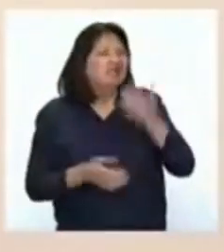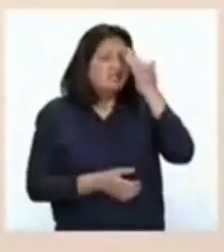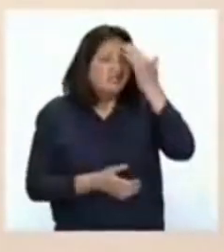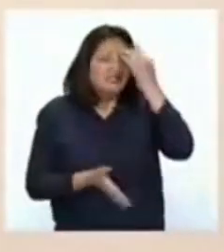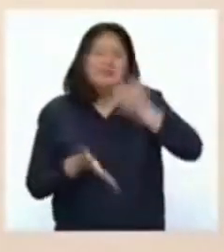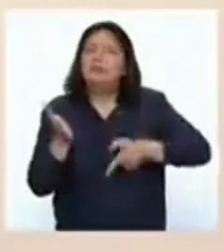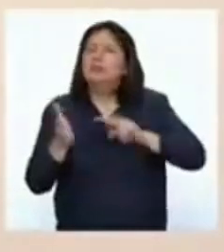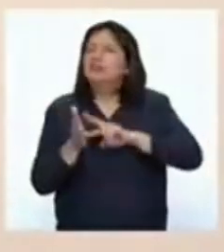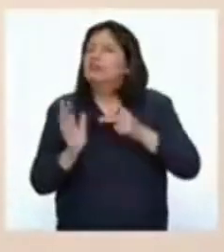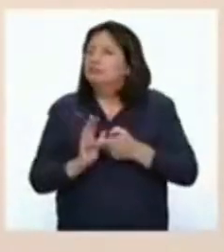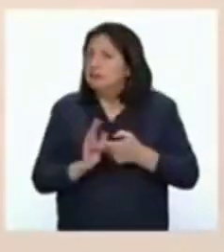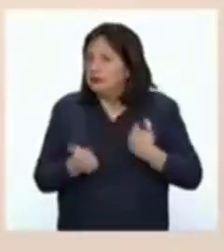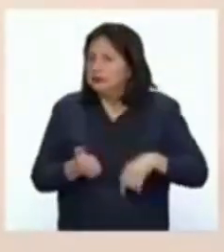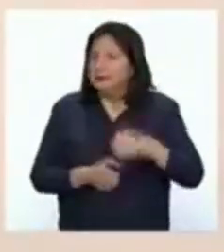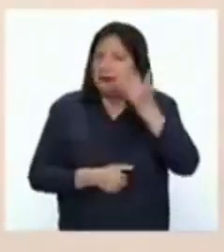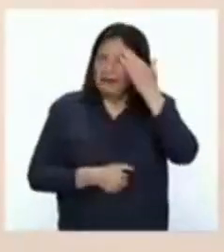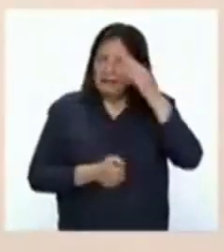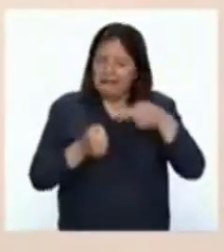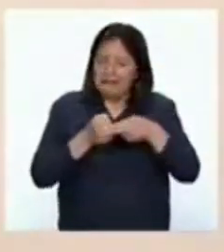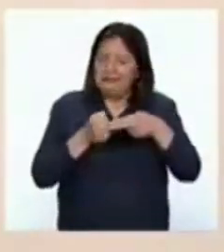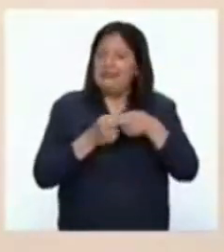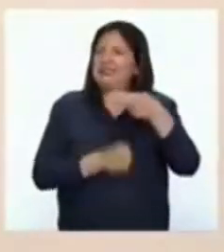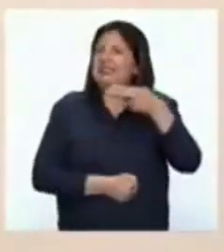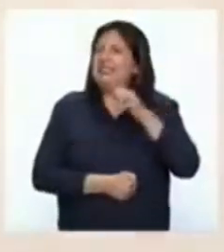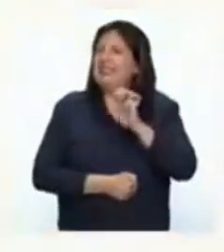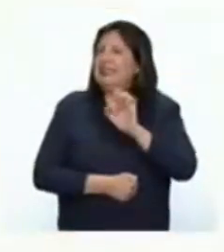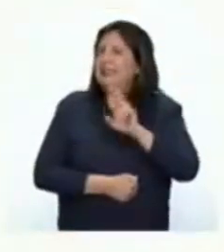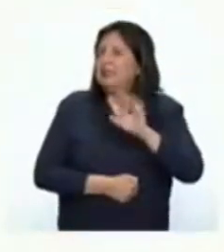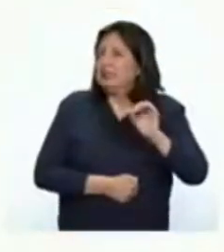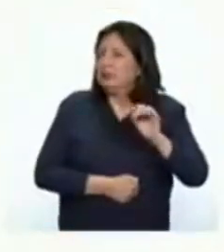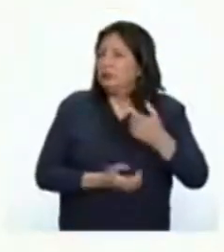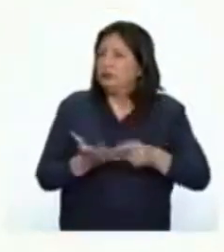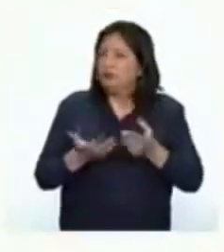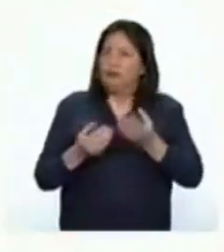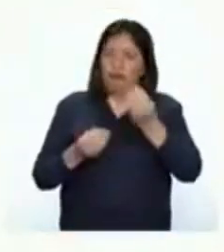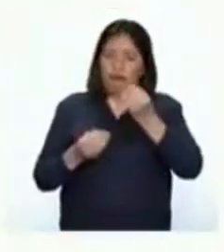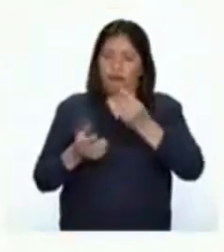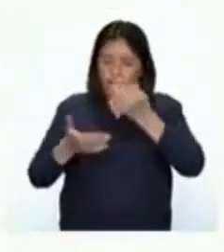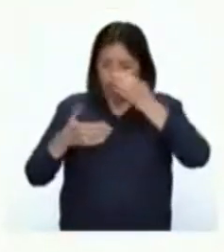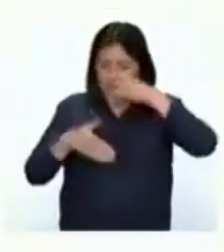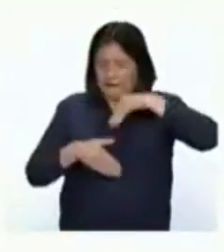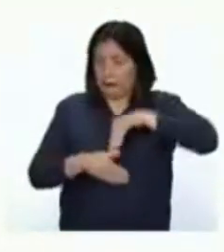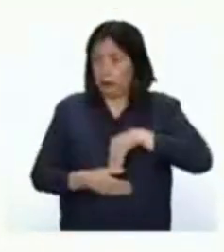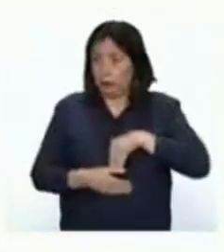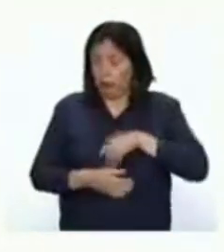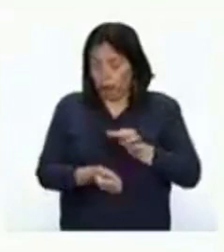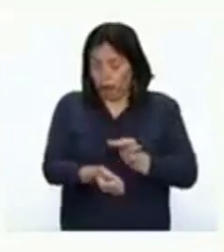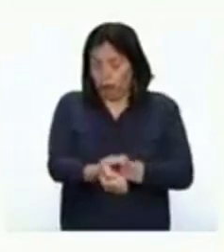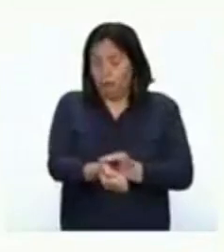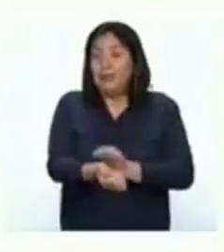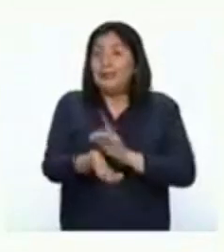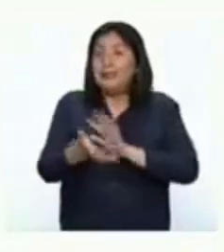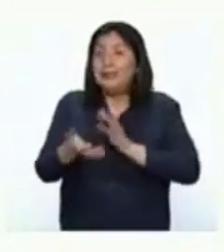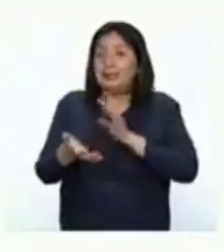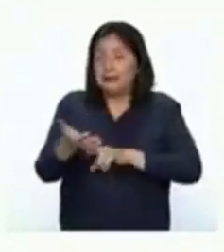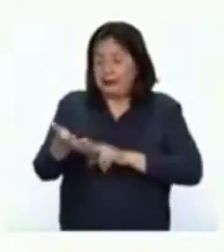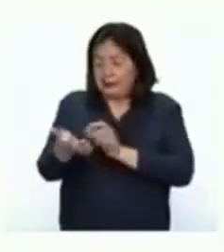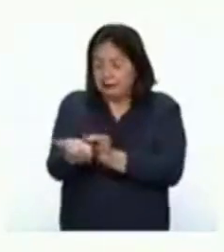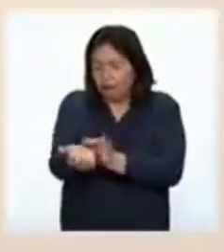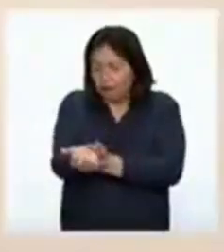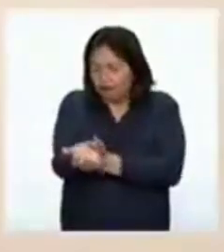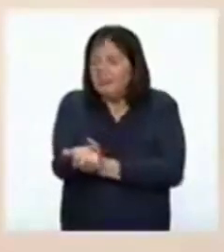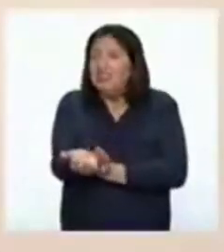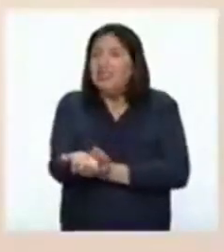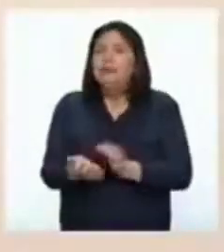esto, debemos saber que el hierro es el encargado de fabricar el glóbulo rojo que contiene la hemoglobina. La hemoglobina cumple una